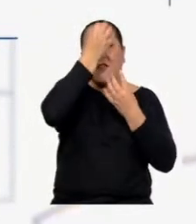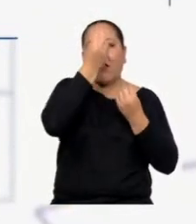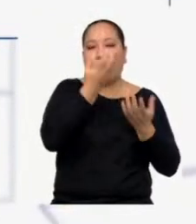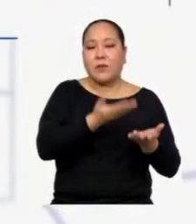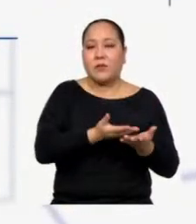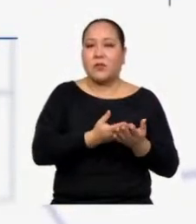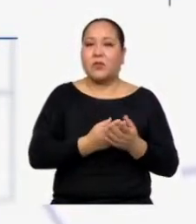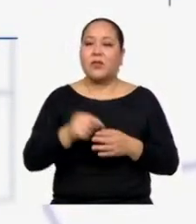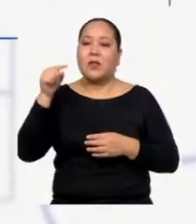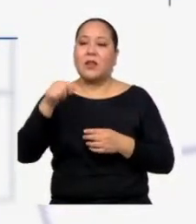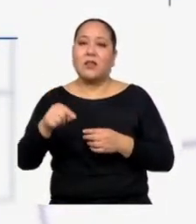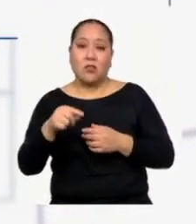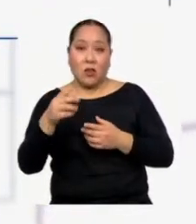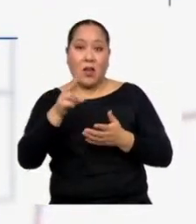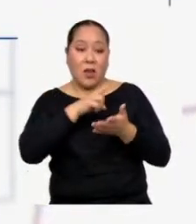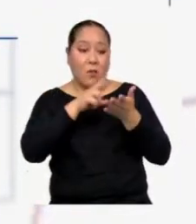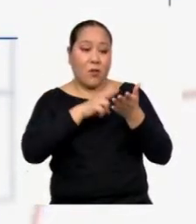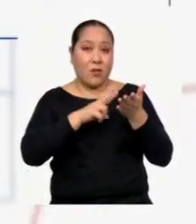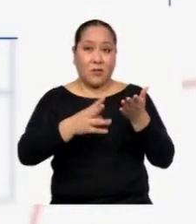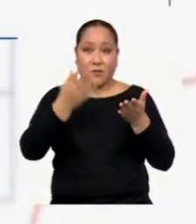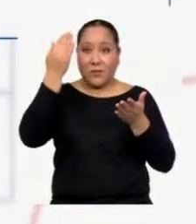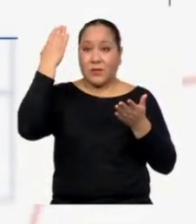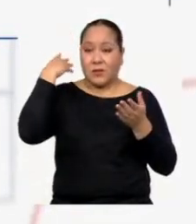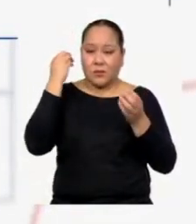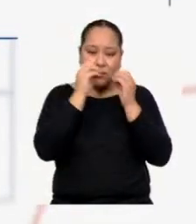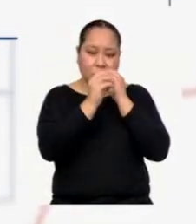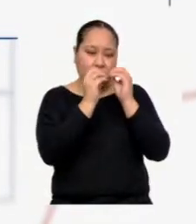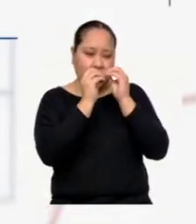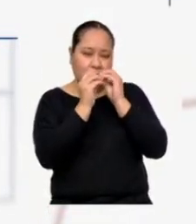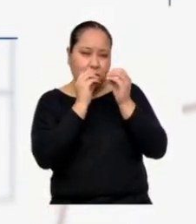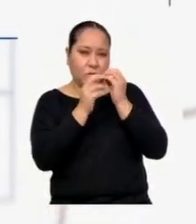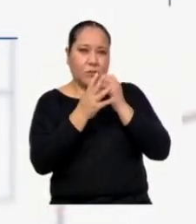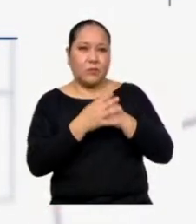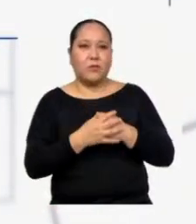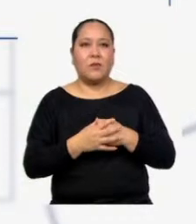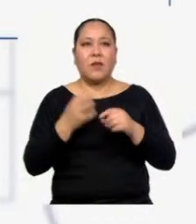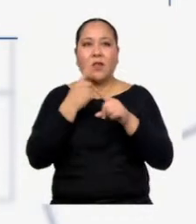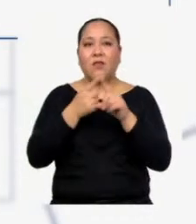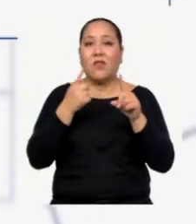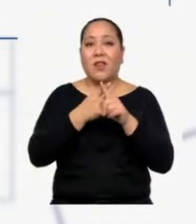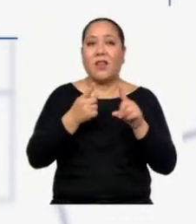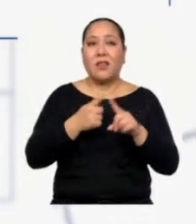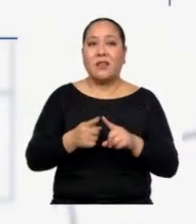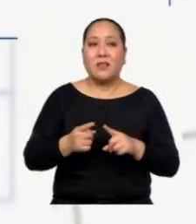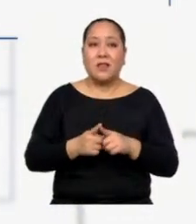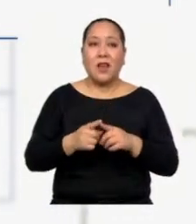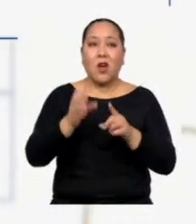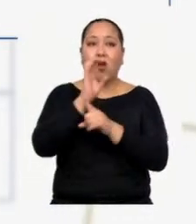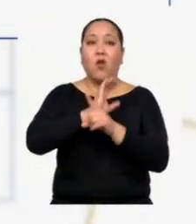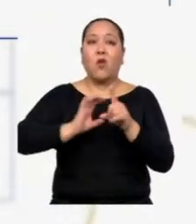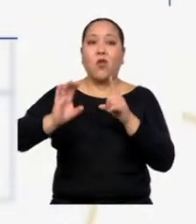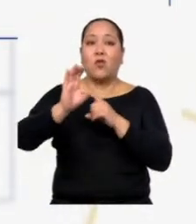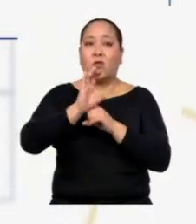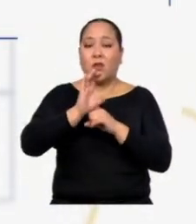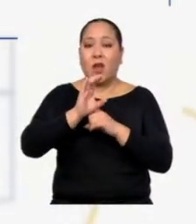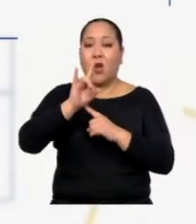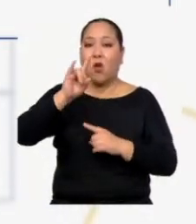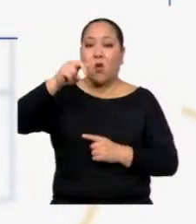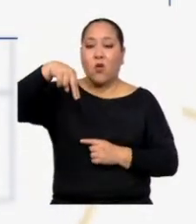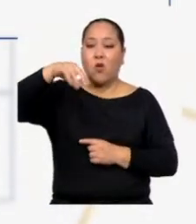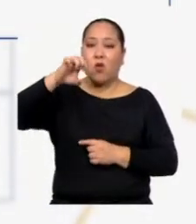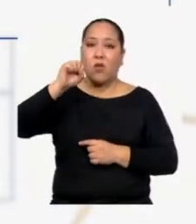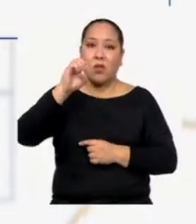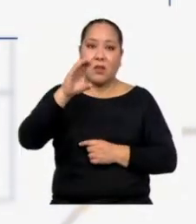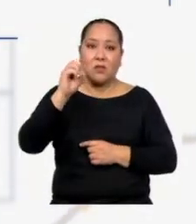es el texto que hemos leído, La Adaptación de Lectura, Diversidad Cultural, UNESCO 2015, y mis